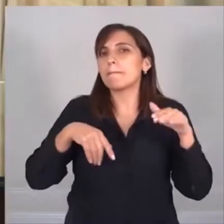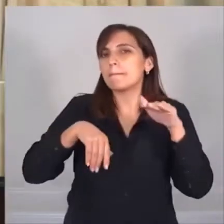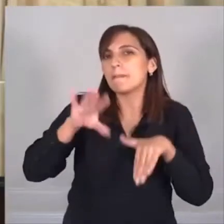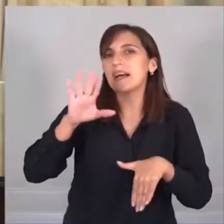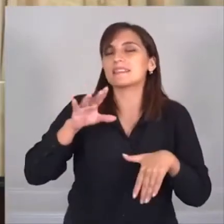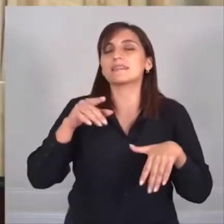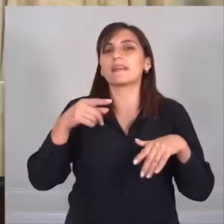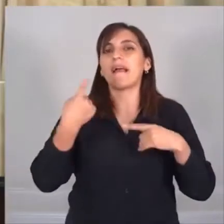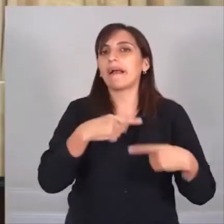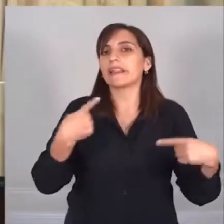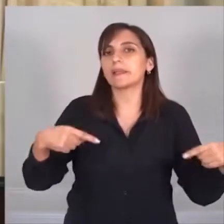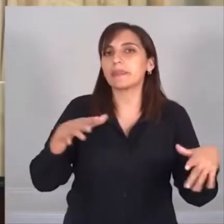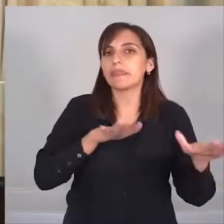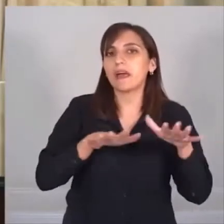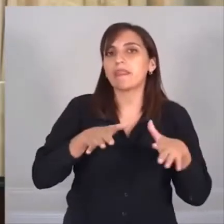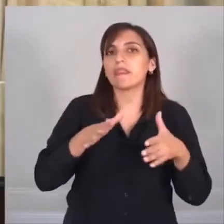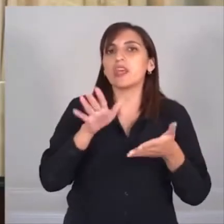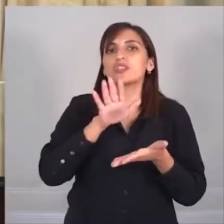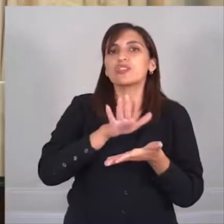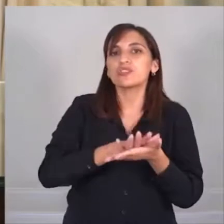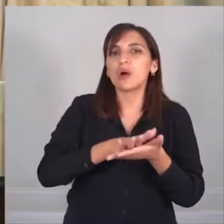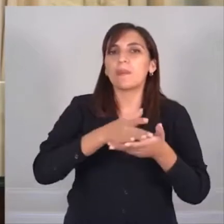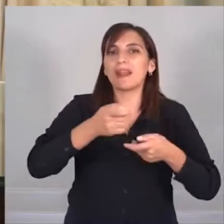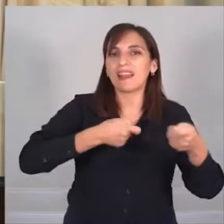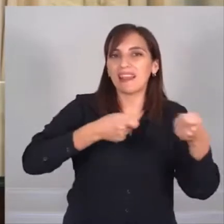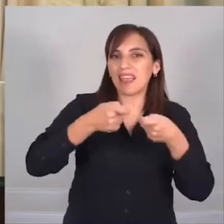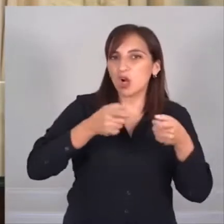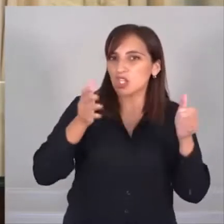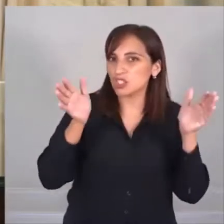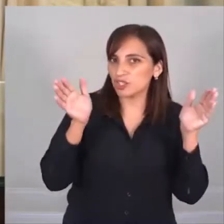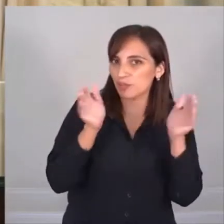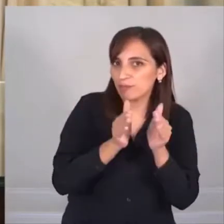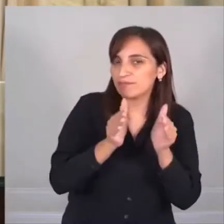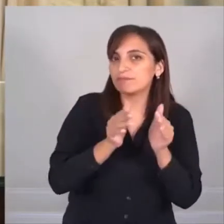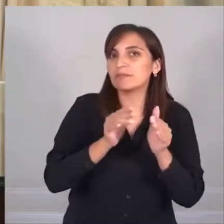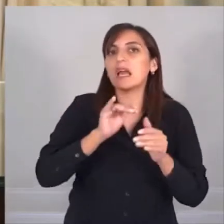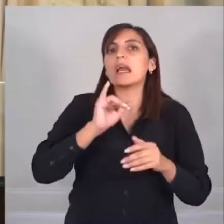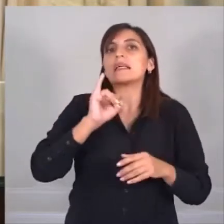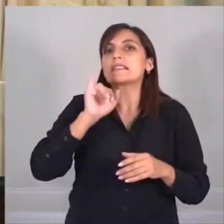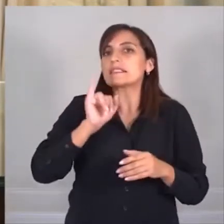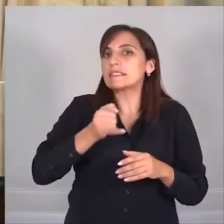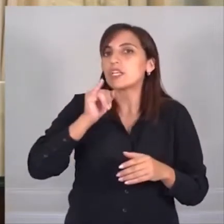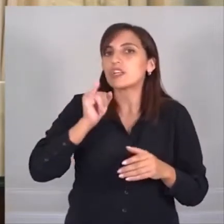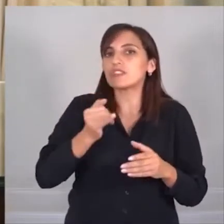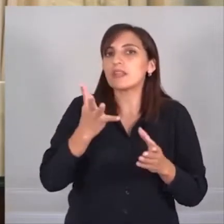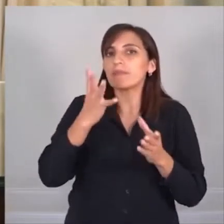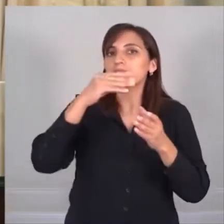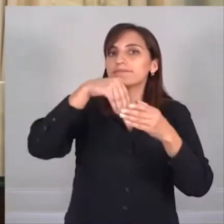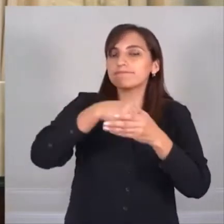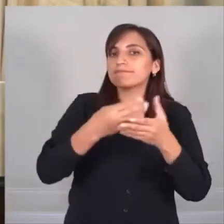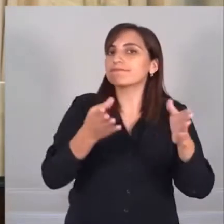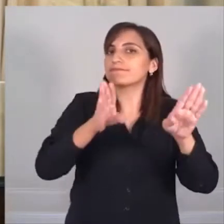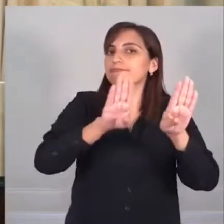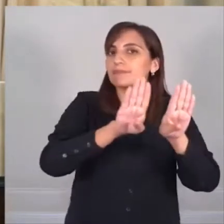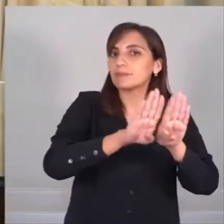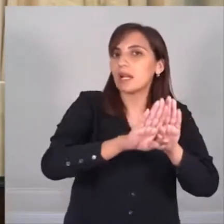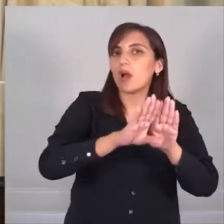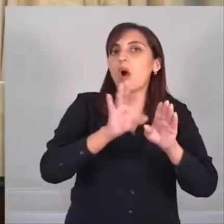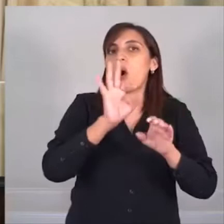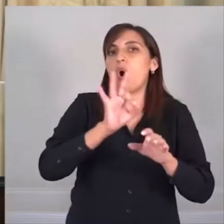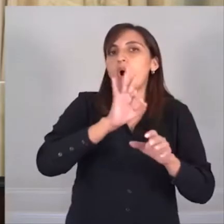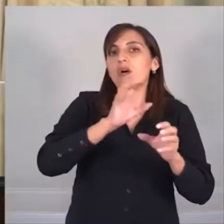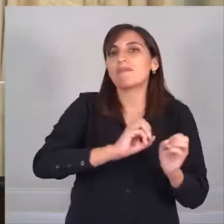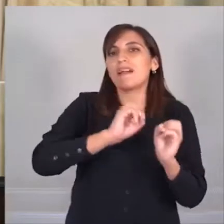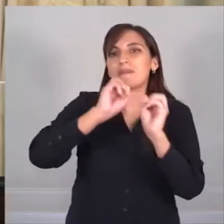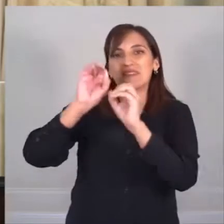actividades que están vinculadas con el comercio minorista, que sí o sí tiene que trabajar a puertas cerradas y con delivery para